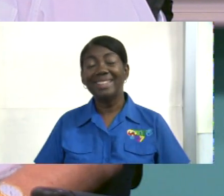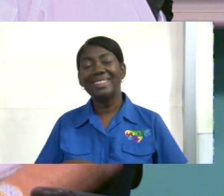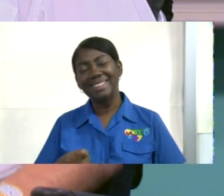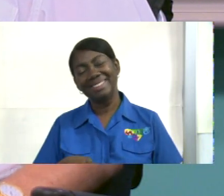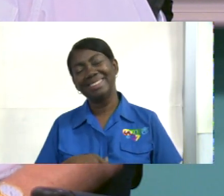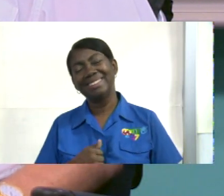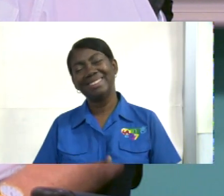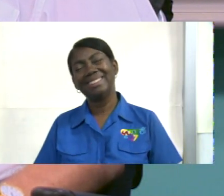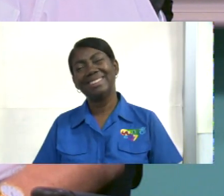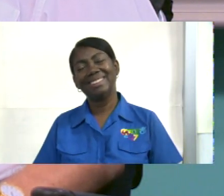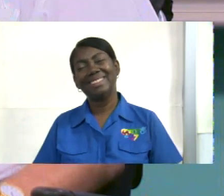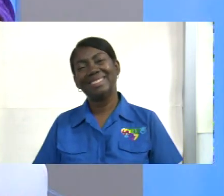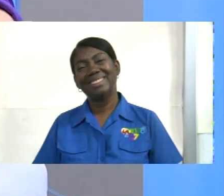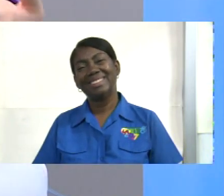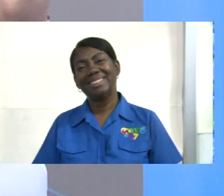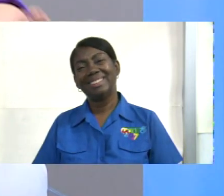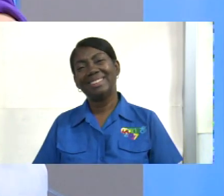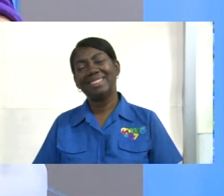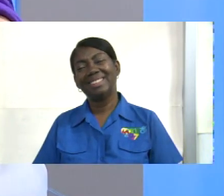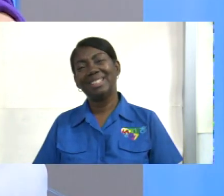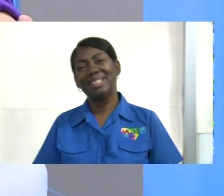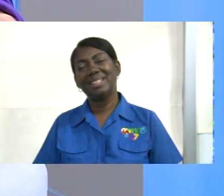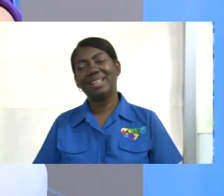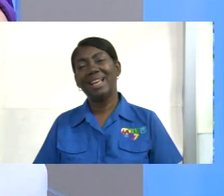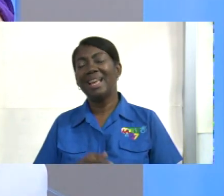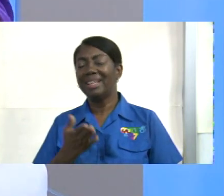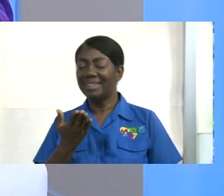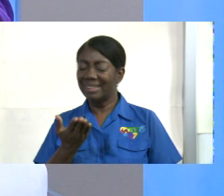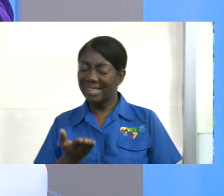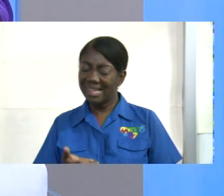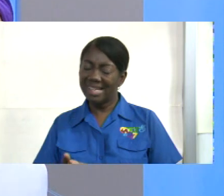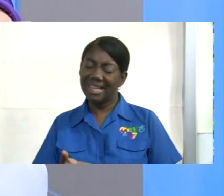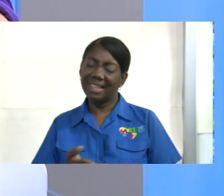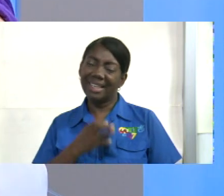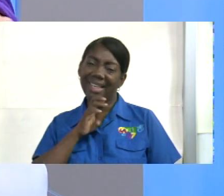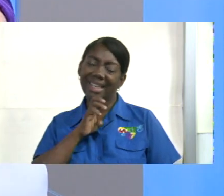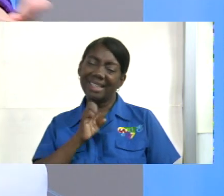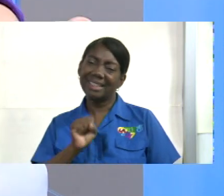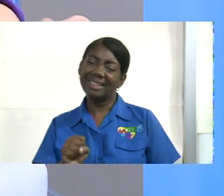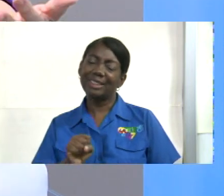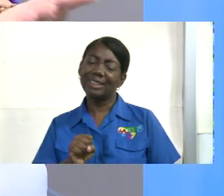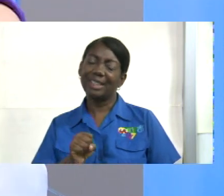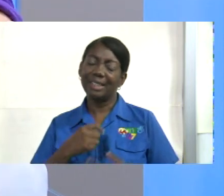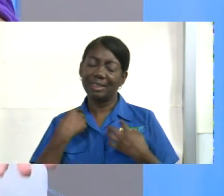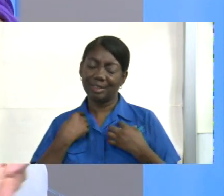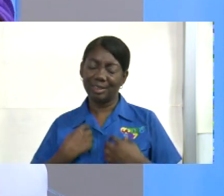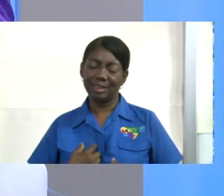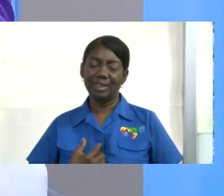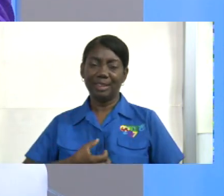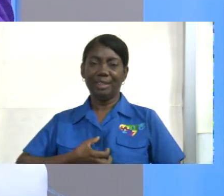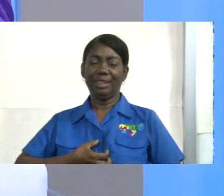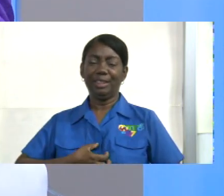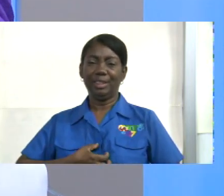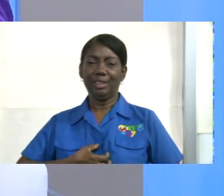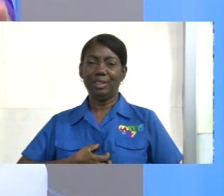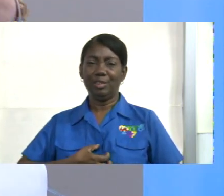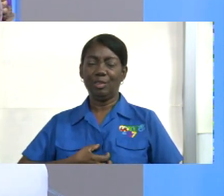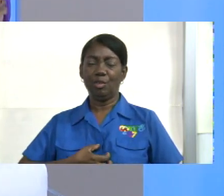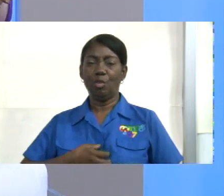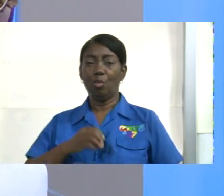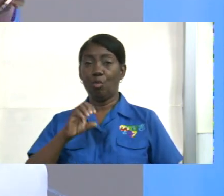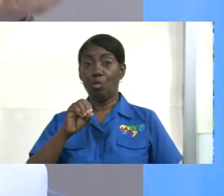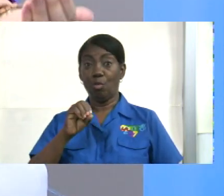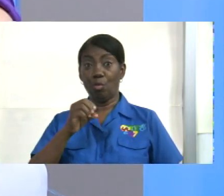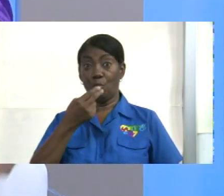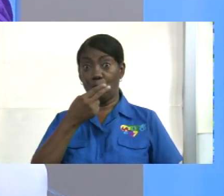así de que así que este título que le dieron honorífico es